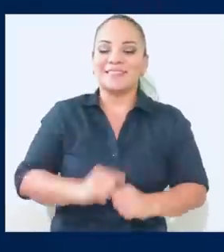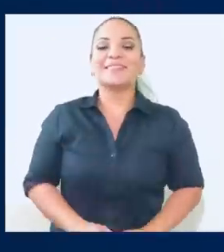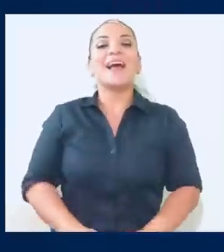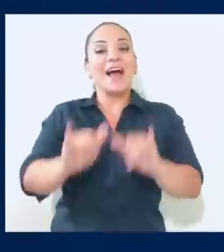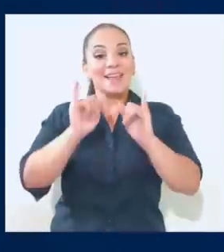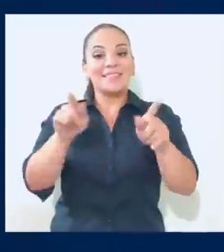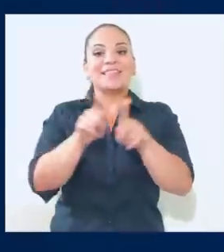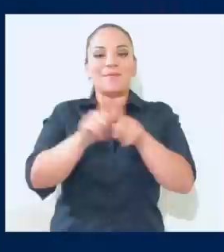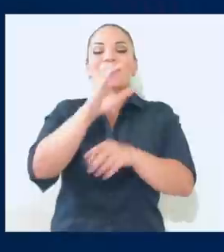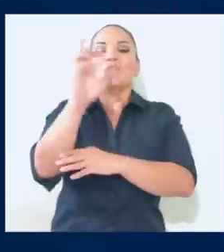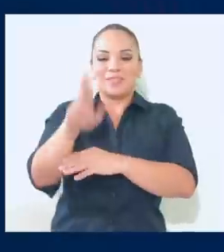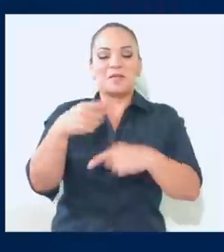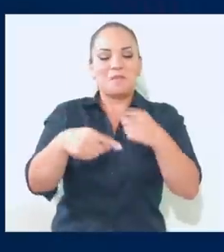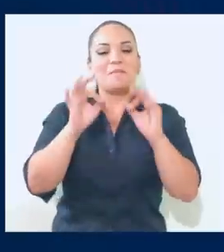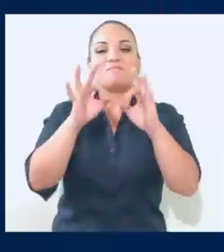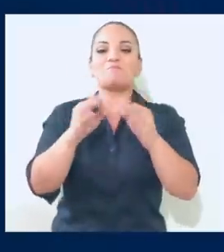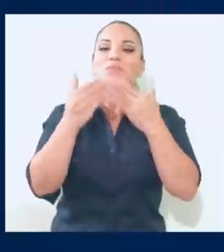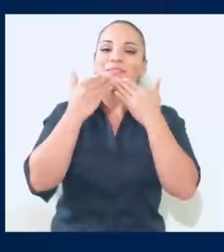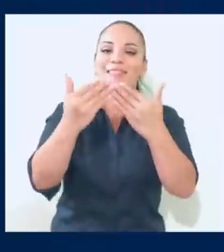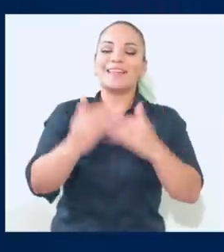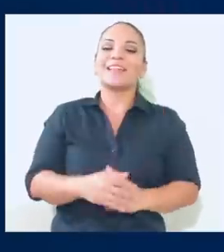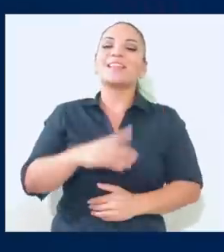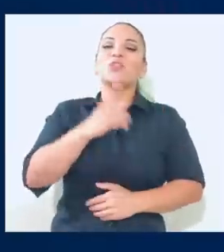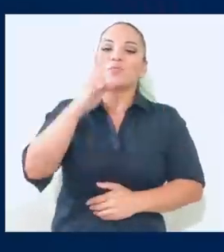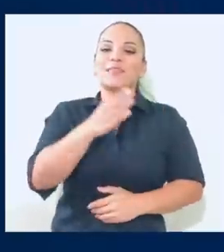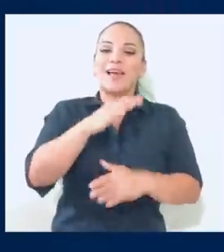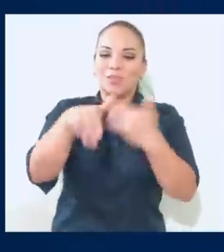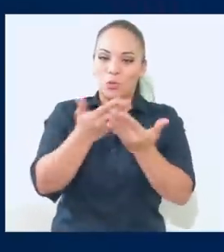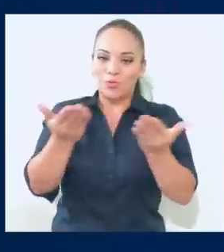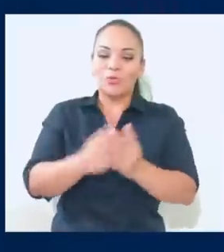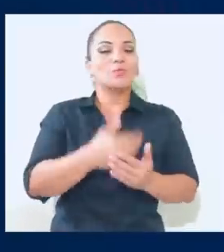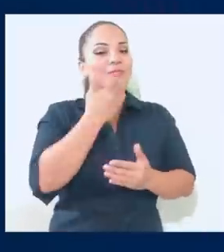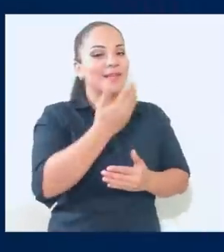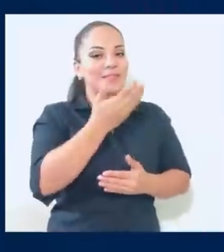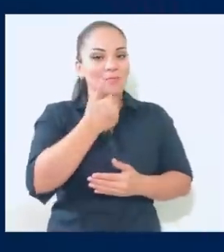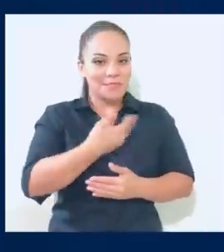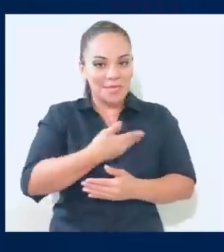también en Costa Rica. Muchísimas gracias, que Dios nos bendiga a Muchas gracias, presidente. Muchas gracias, presidente.